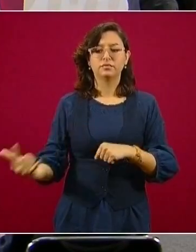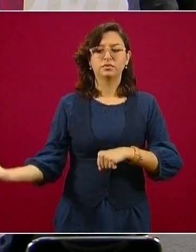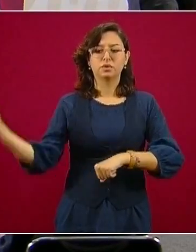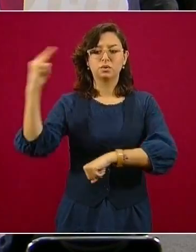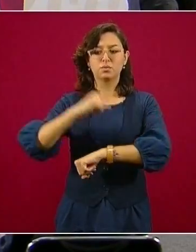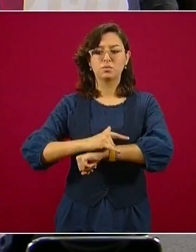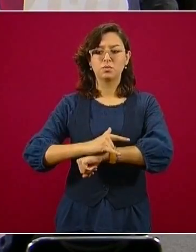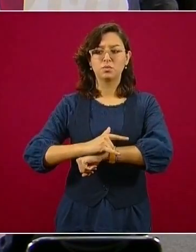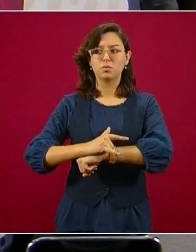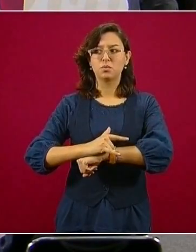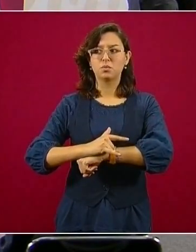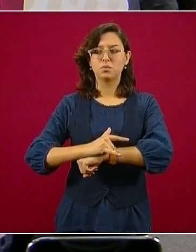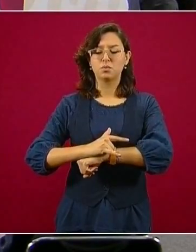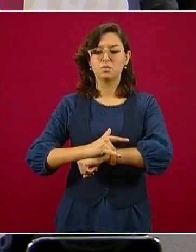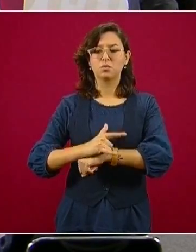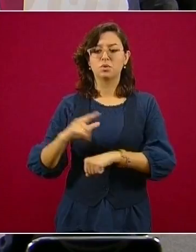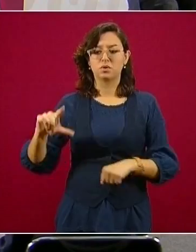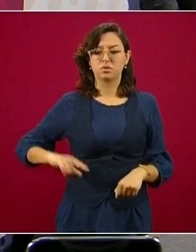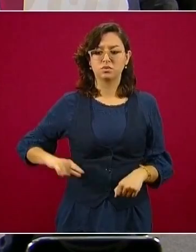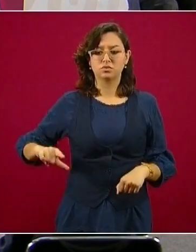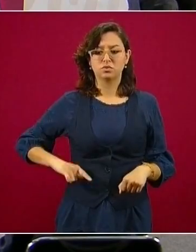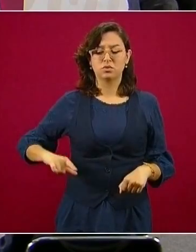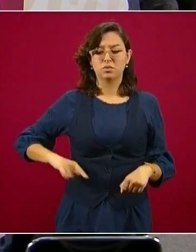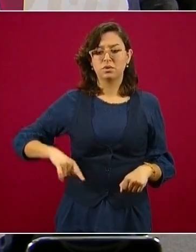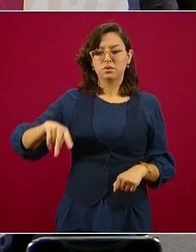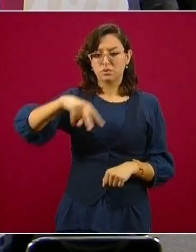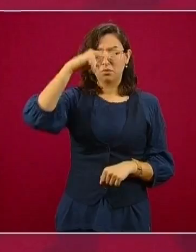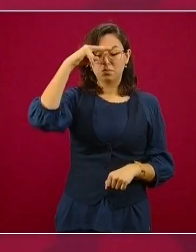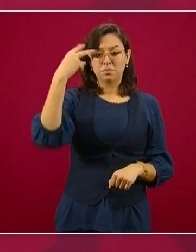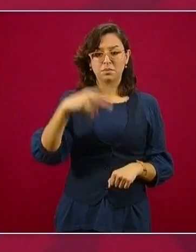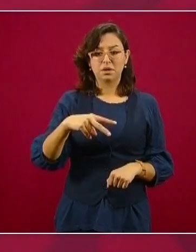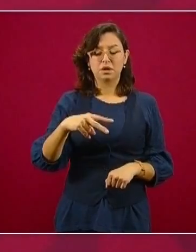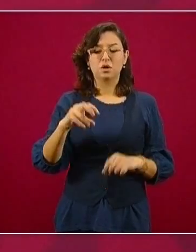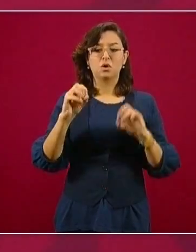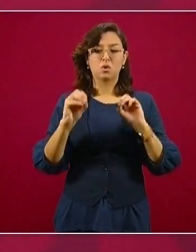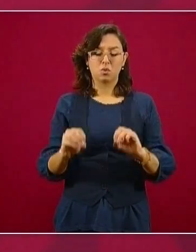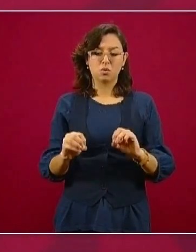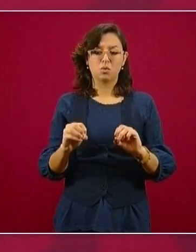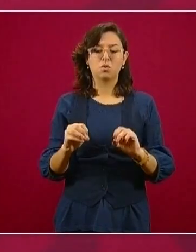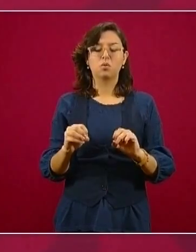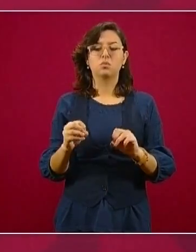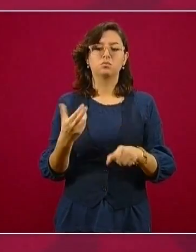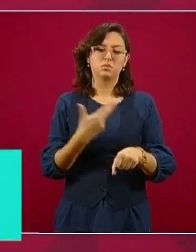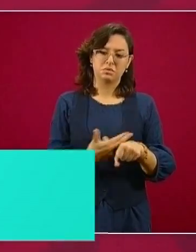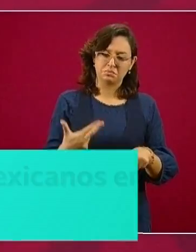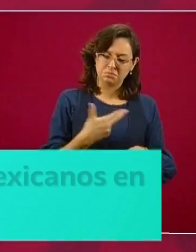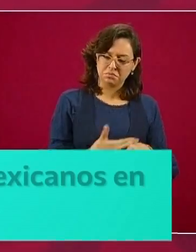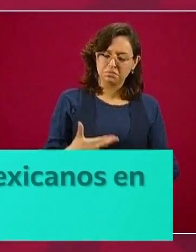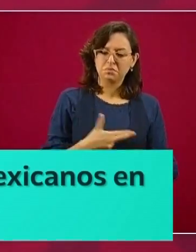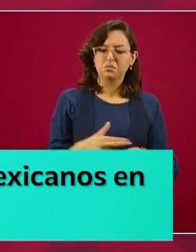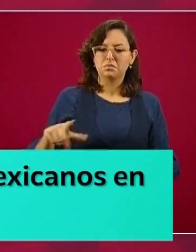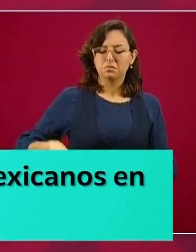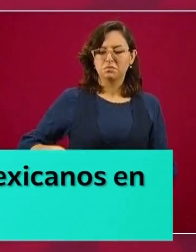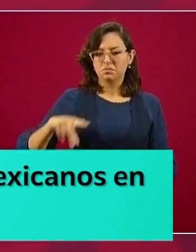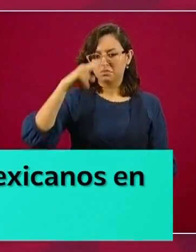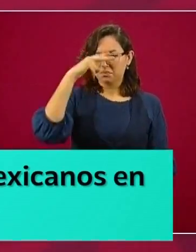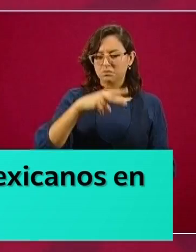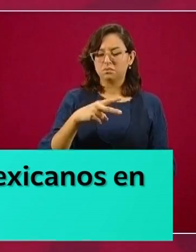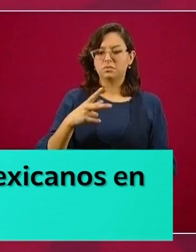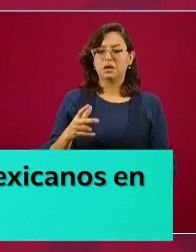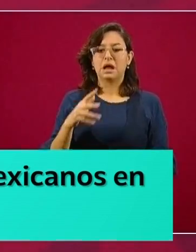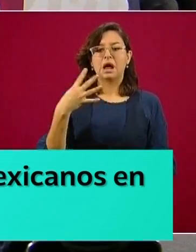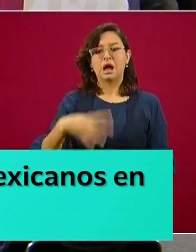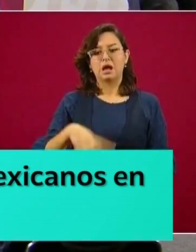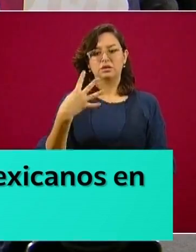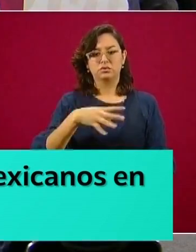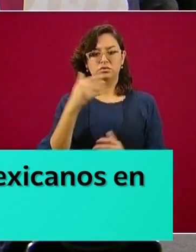El secretario de Relaciones Exteriores, Marcelo Ebrard, informó que aumentaron los casos de mexicanos que perdieron la vida en los Estados Unidos